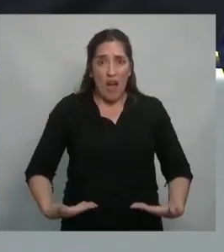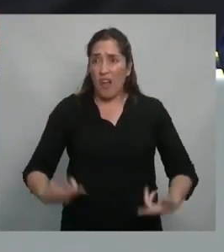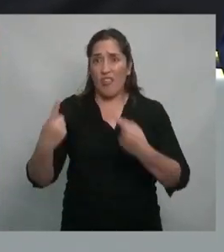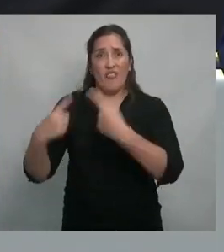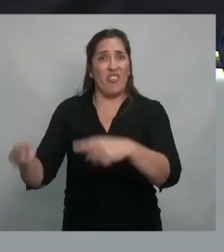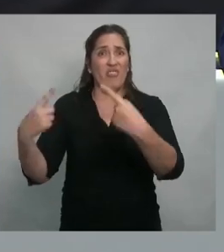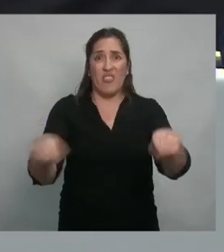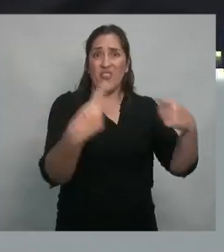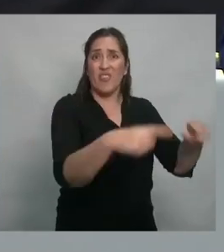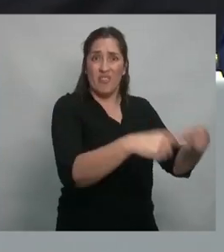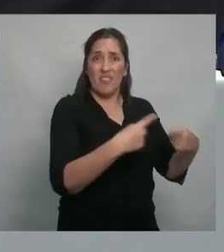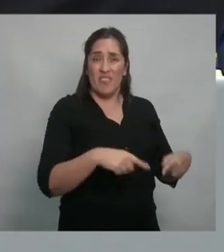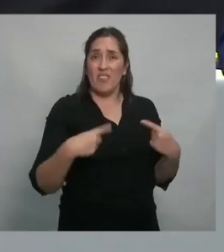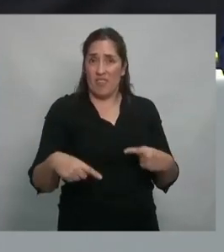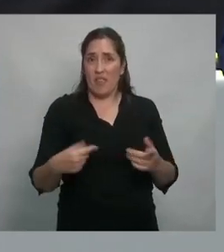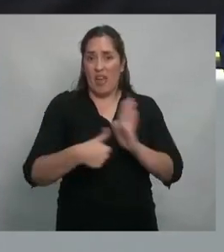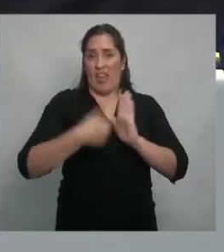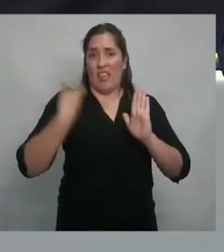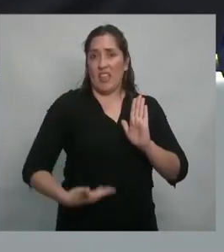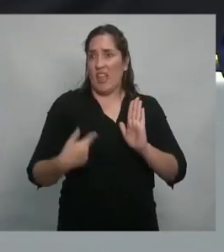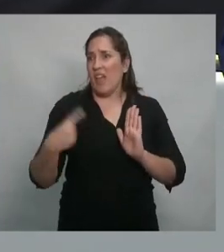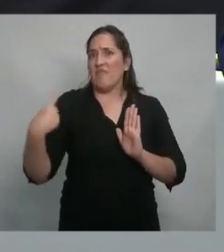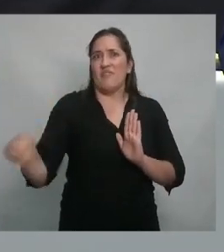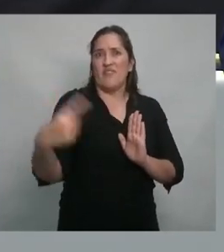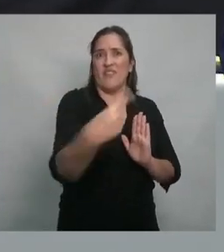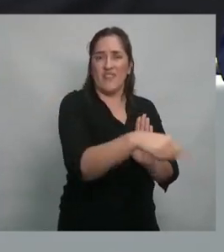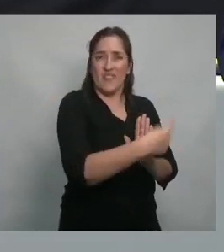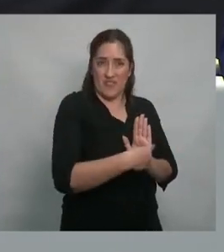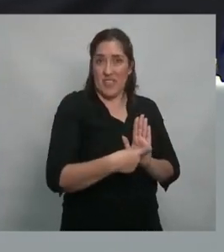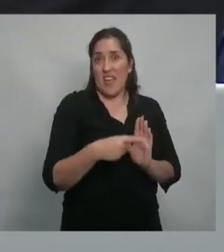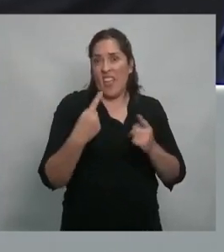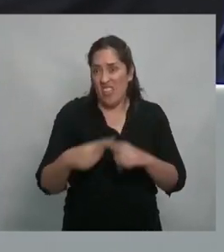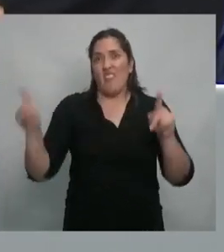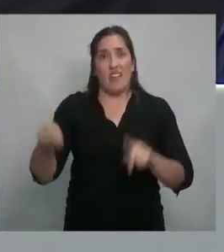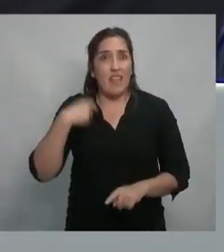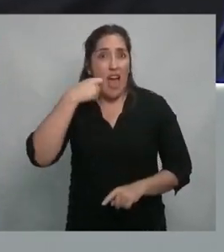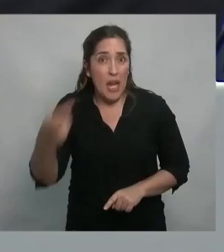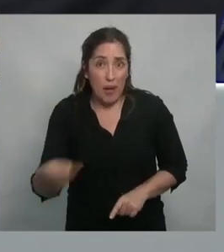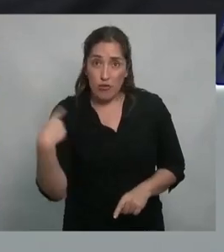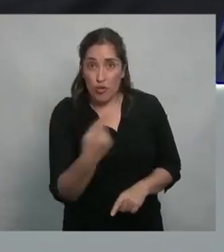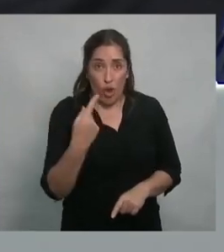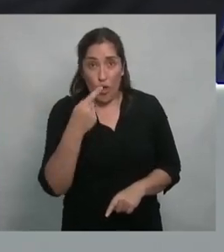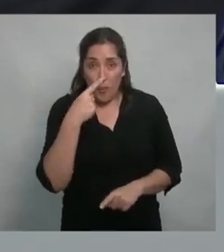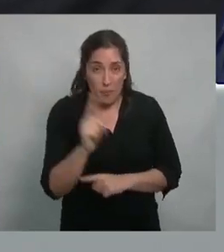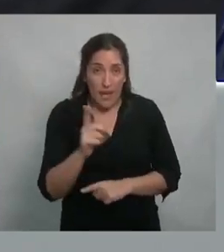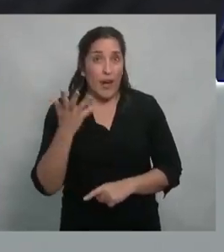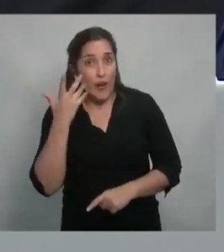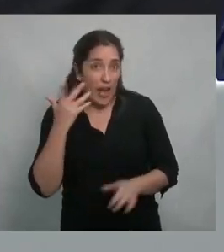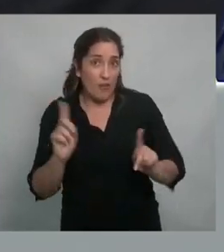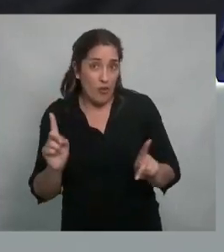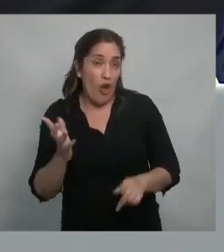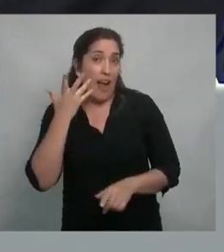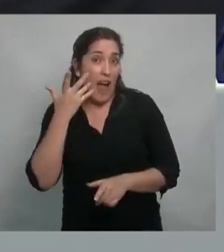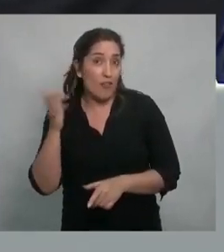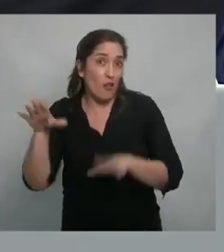diferenciación del otro, es tener una identidad, que es lo que nos diferencia de los animales, no somos todos perros, todos gatos, los gatos son